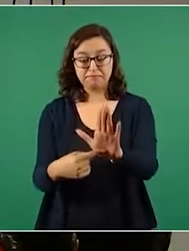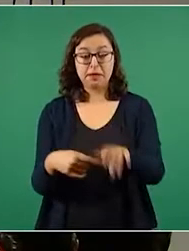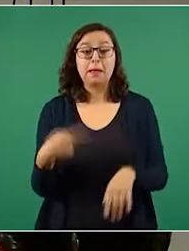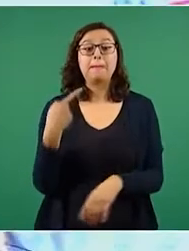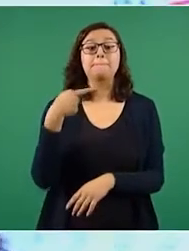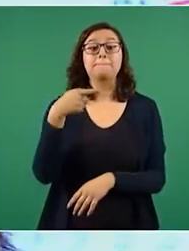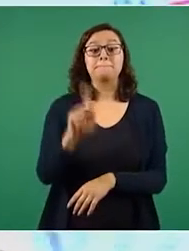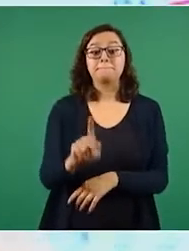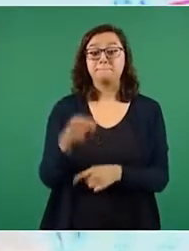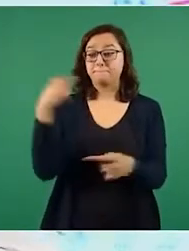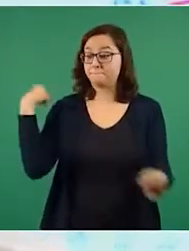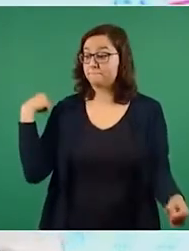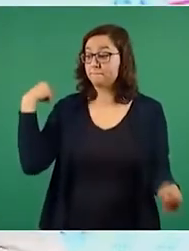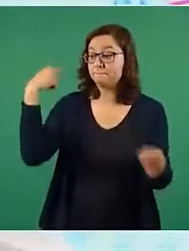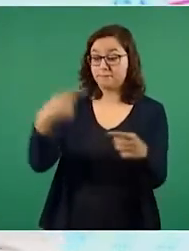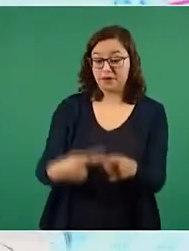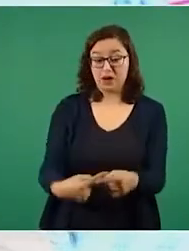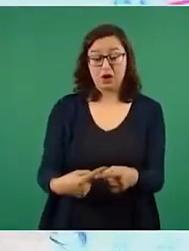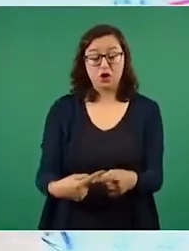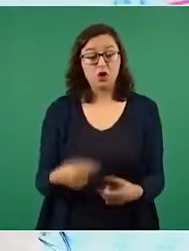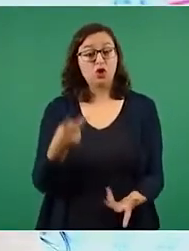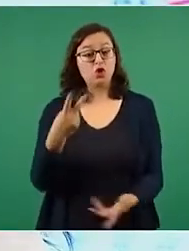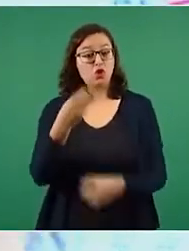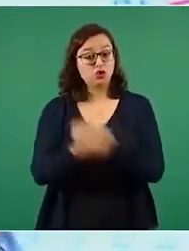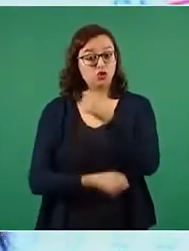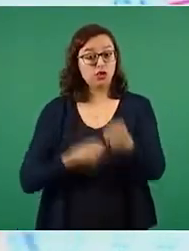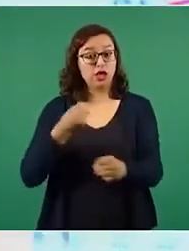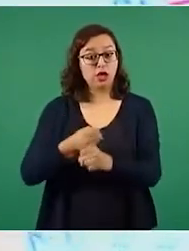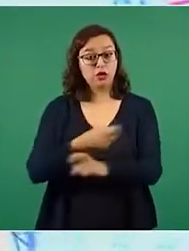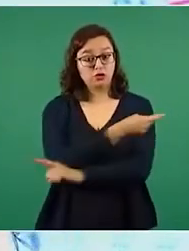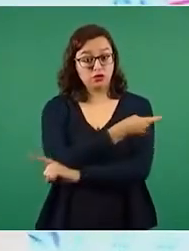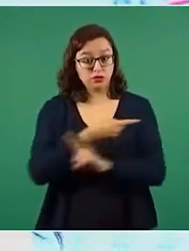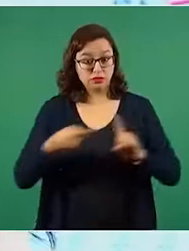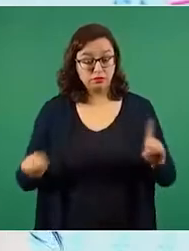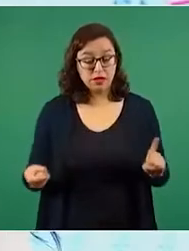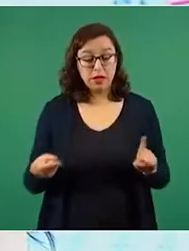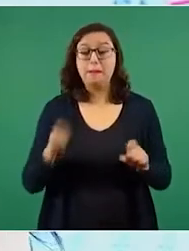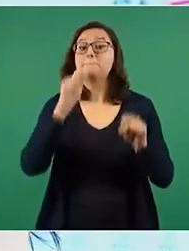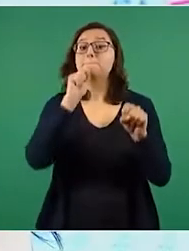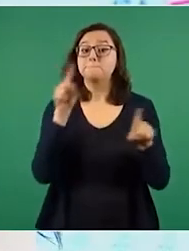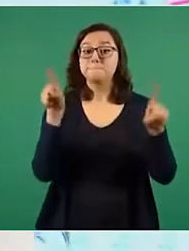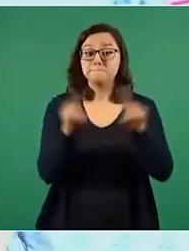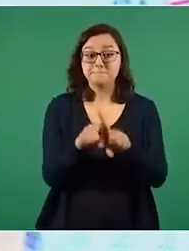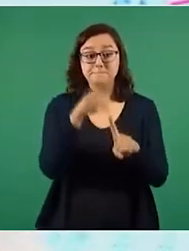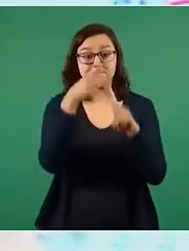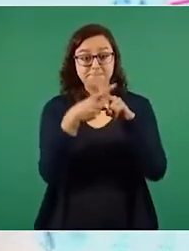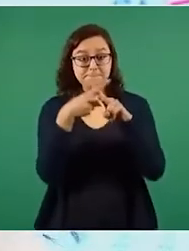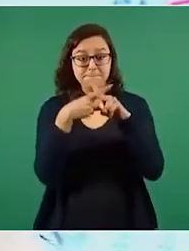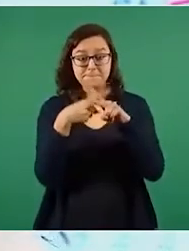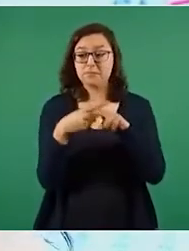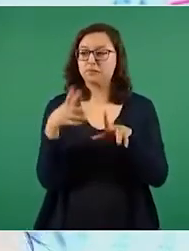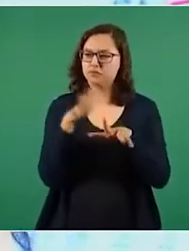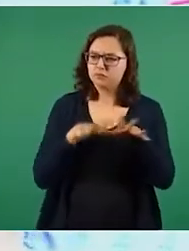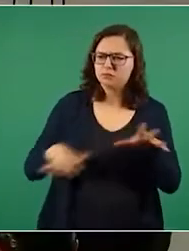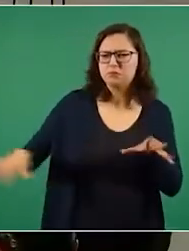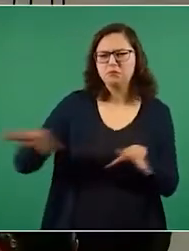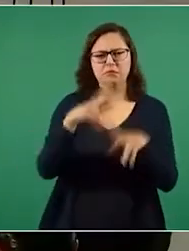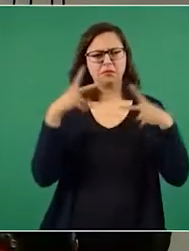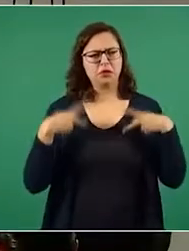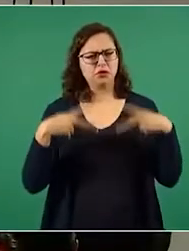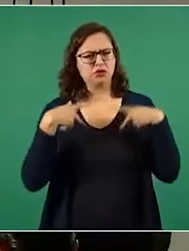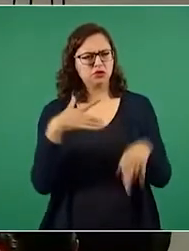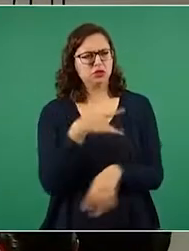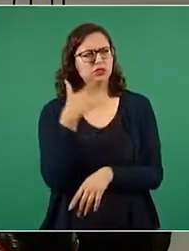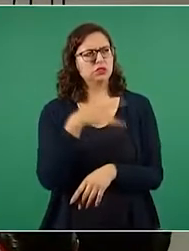administración, según la misma encuesta del Inegi, la percepción de inseguridad ha bajado por debajo de la que se